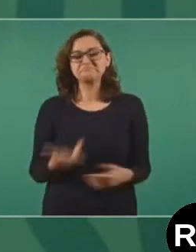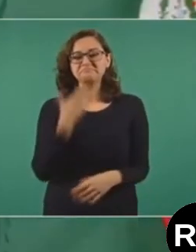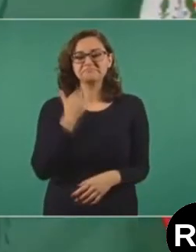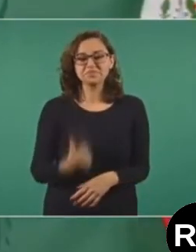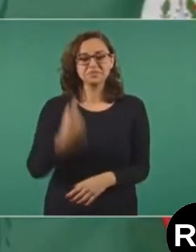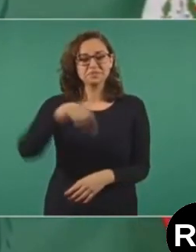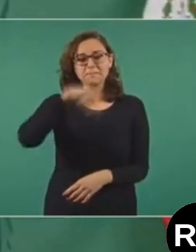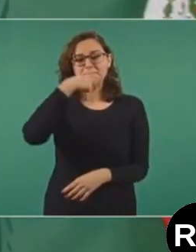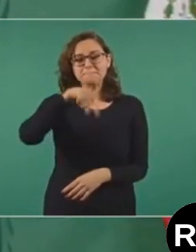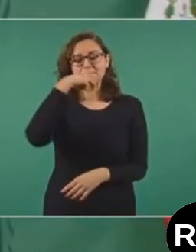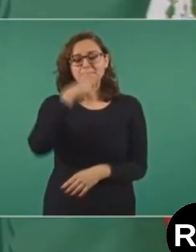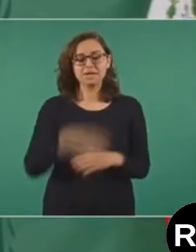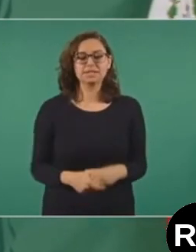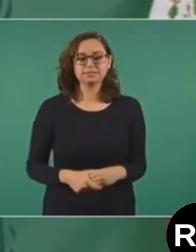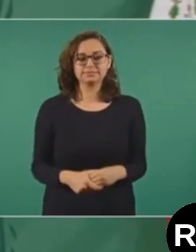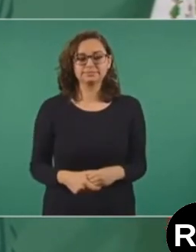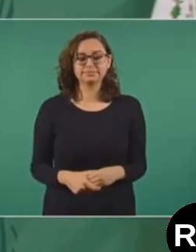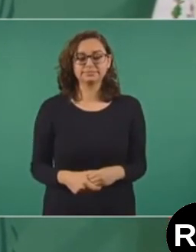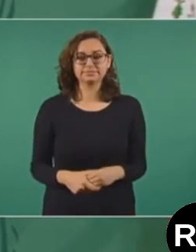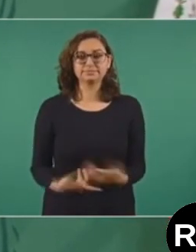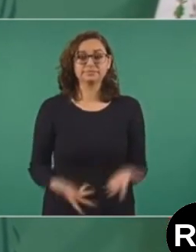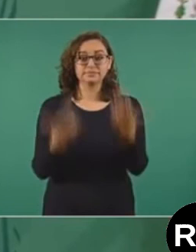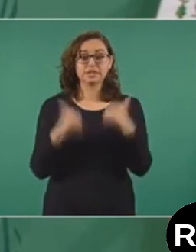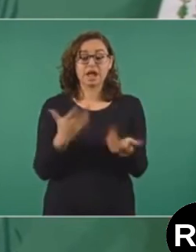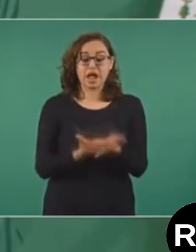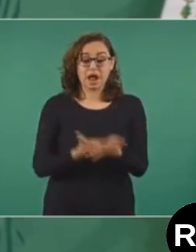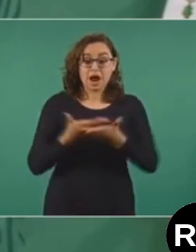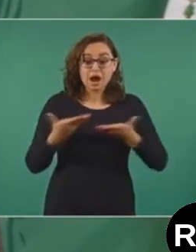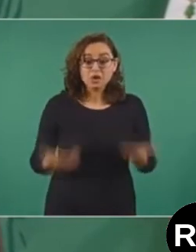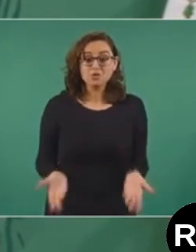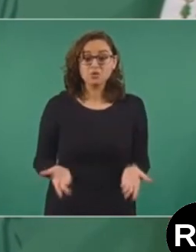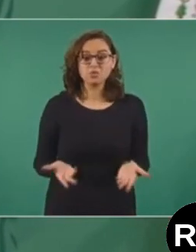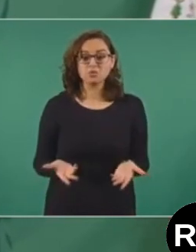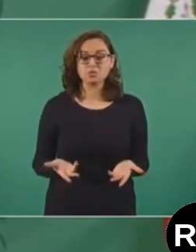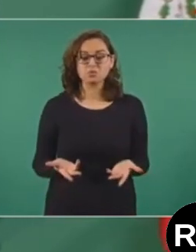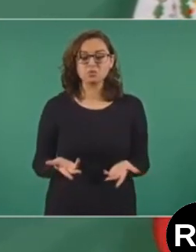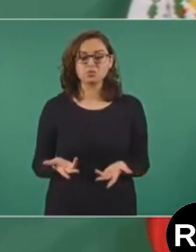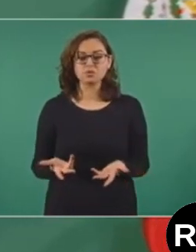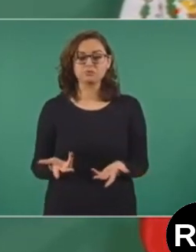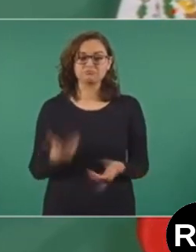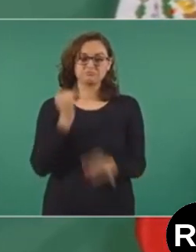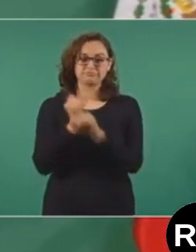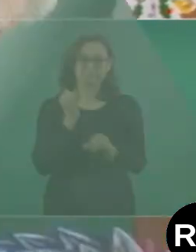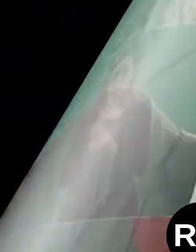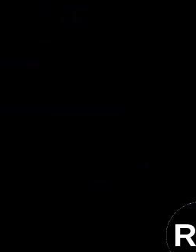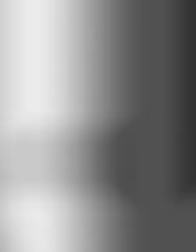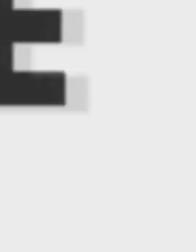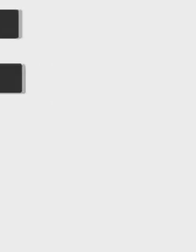Y más ahora que se cuenta con las redes sociales.